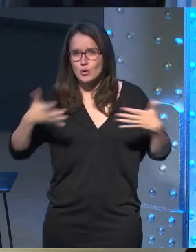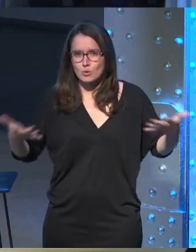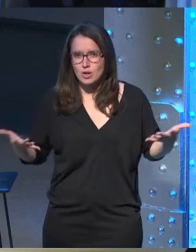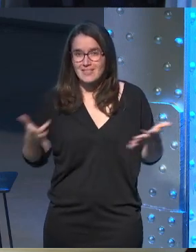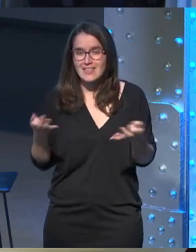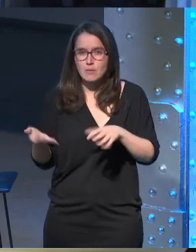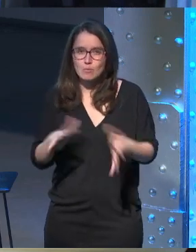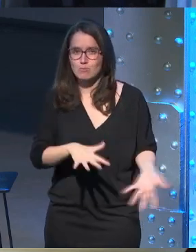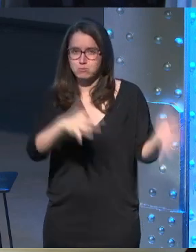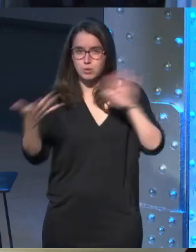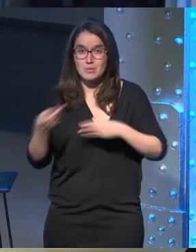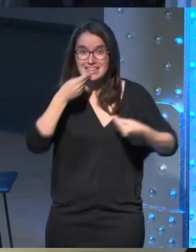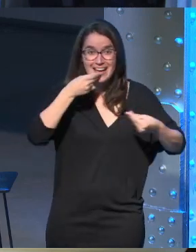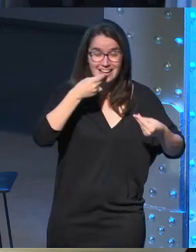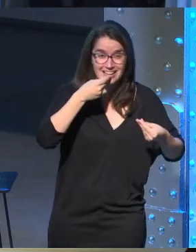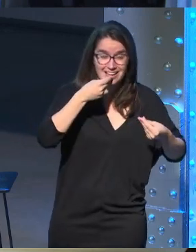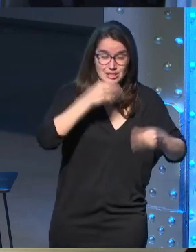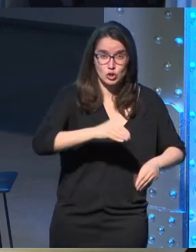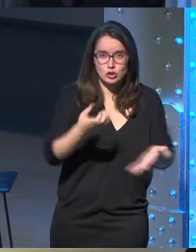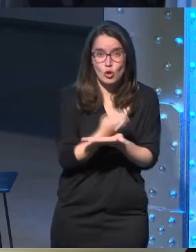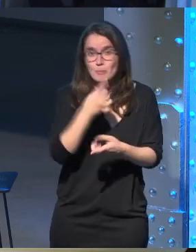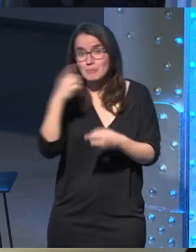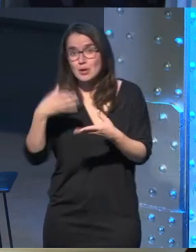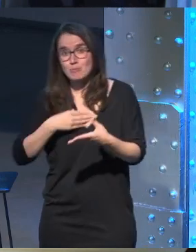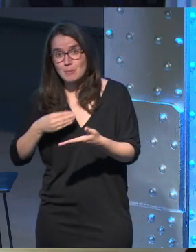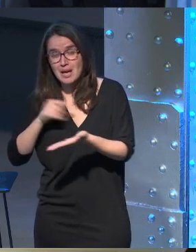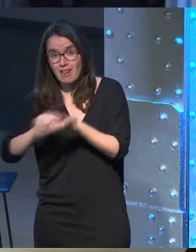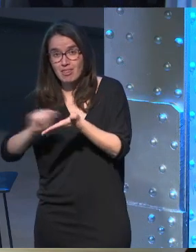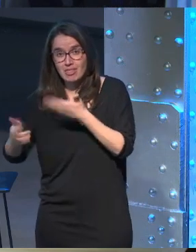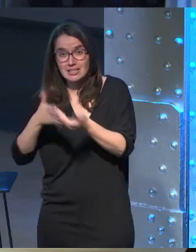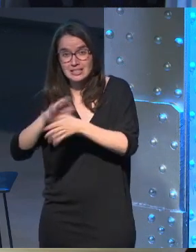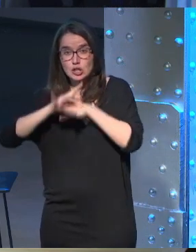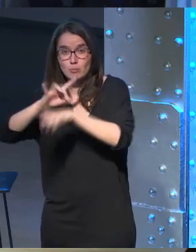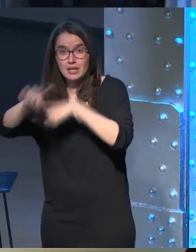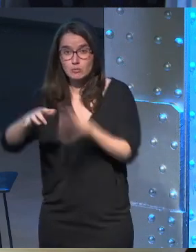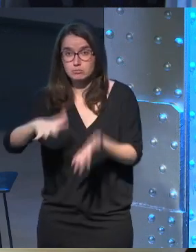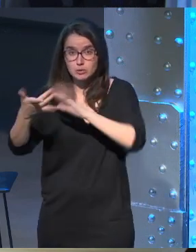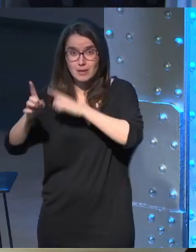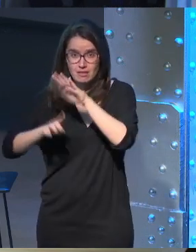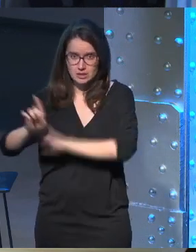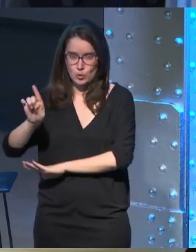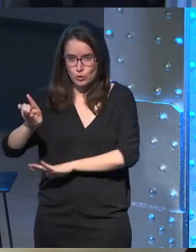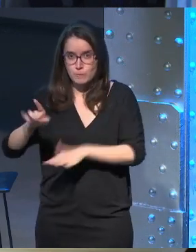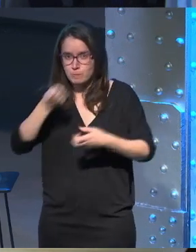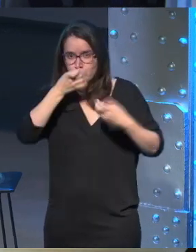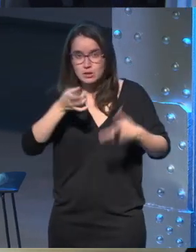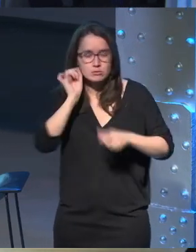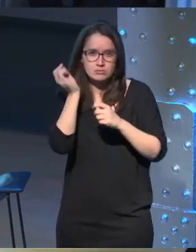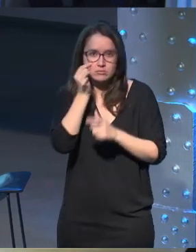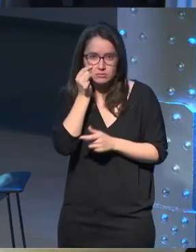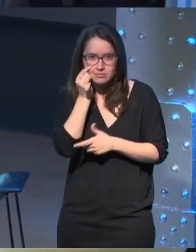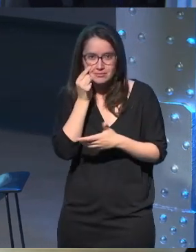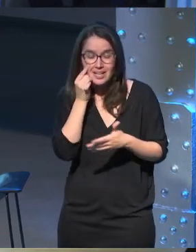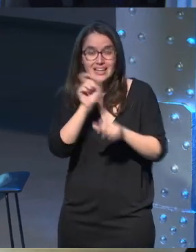tenemos que volcar esa experiencia narrativa en papel primero no en un guión para luego trabajarlo y que el equipo trabaje y eso se desarrolle pues bien nos hemos dado cuenta